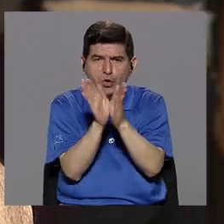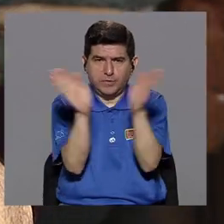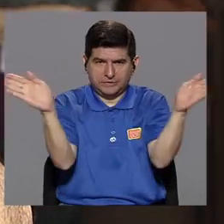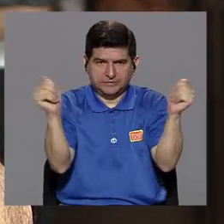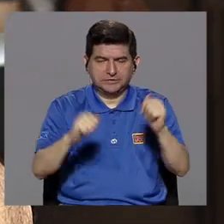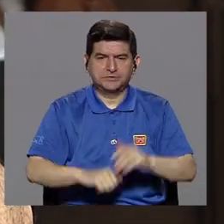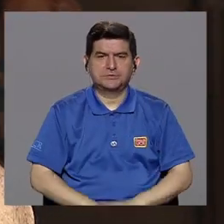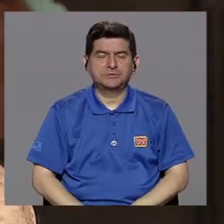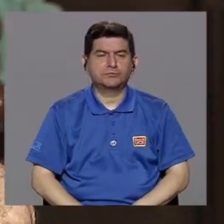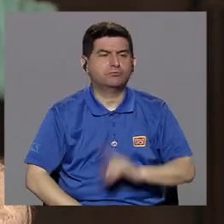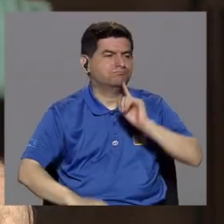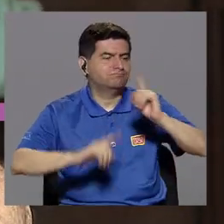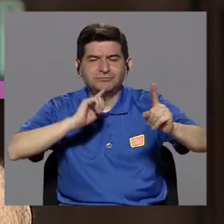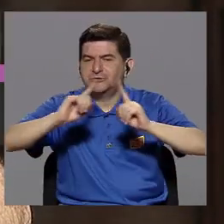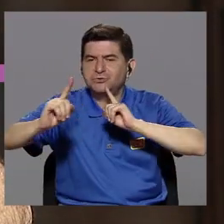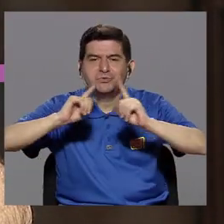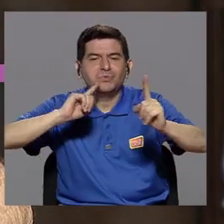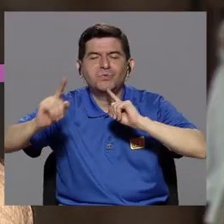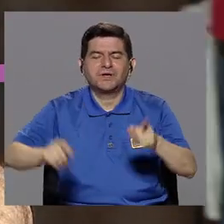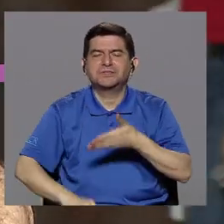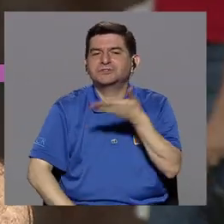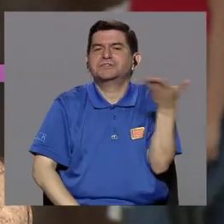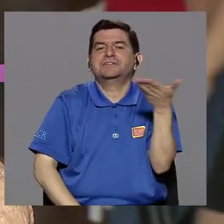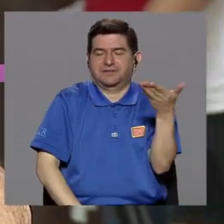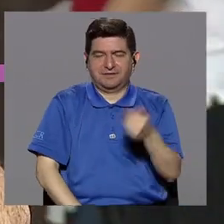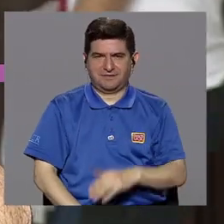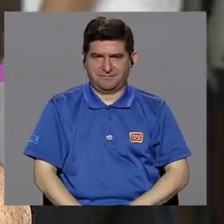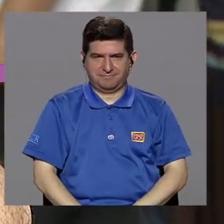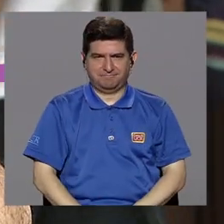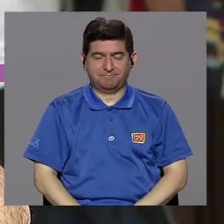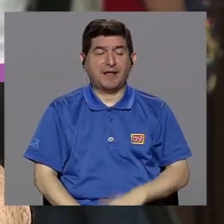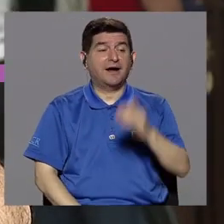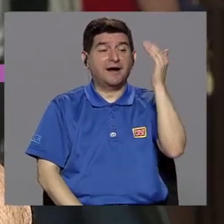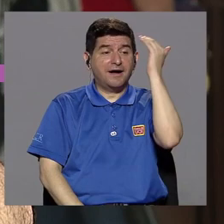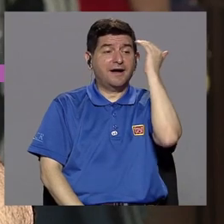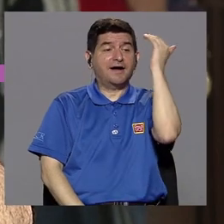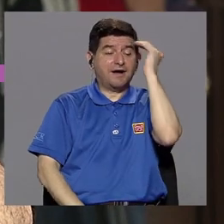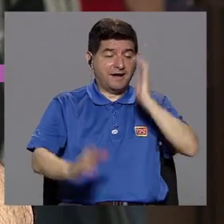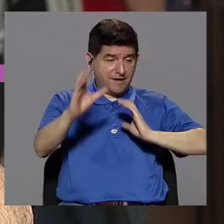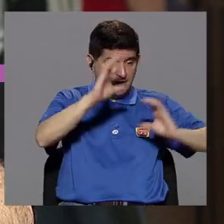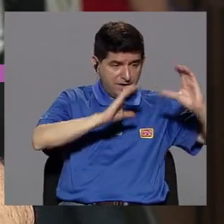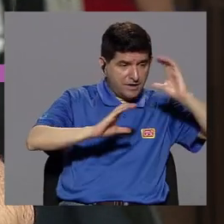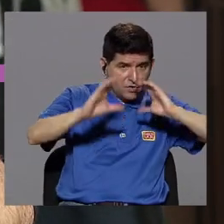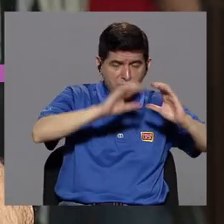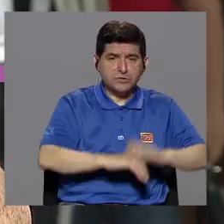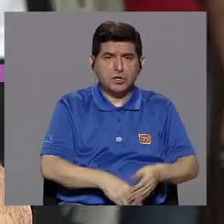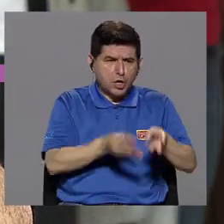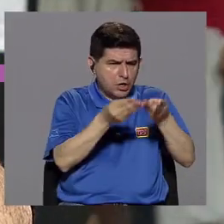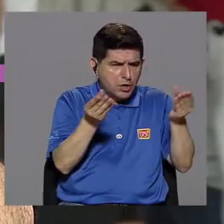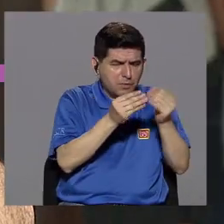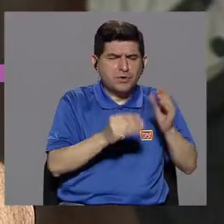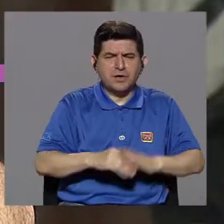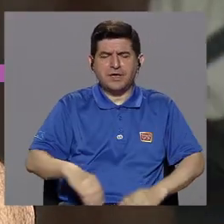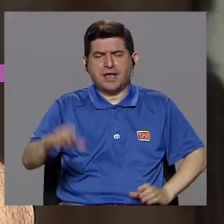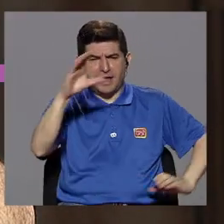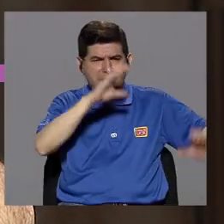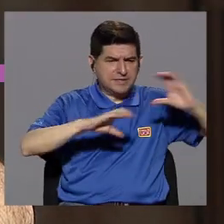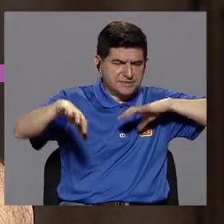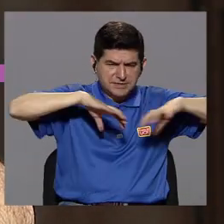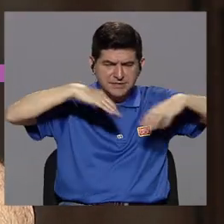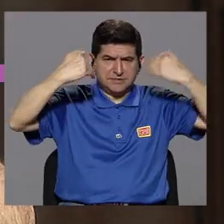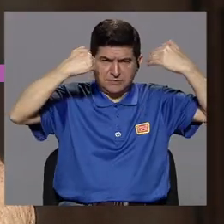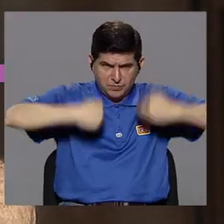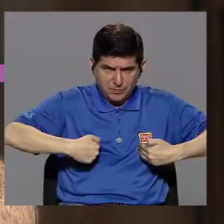es hacer difusión de conocimiento científico que se genera en ciencias del movimiento humano